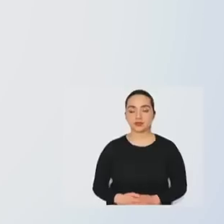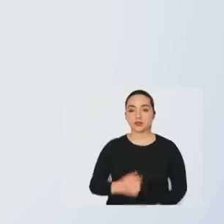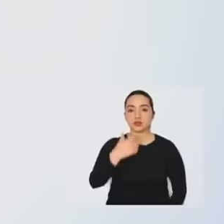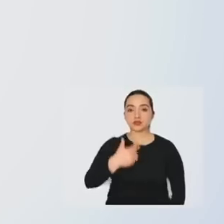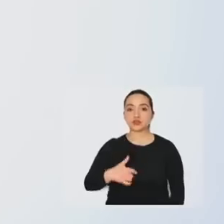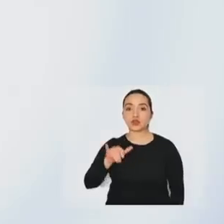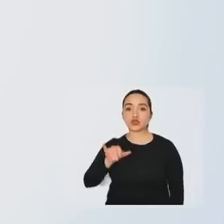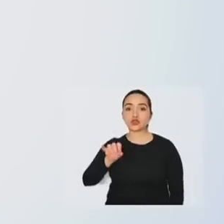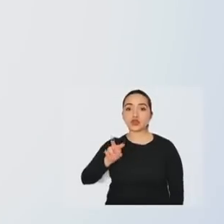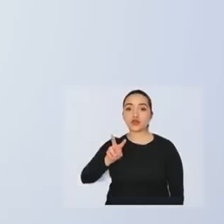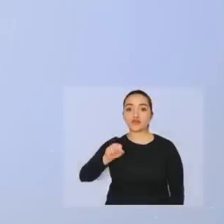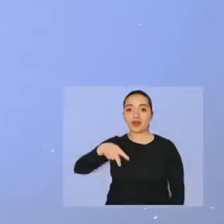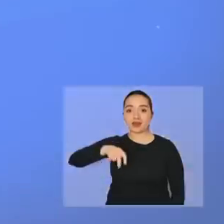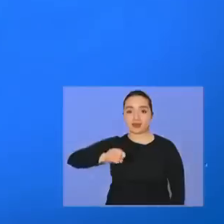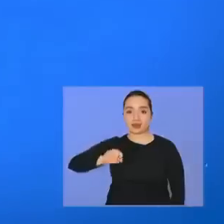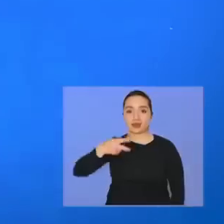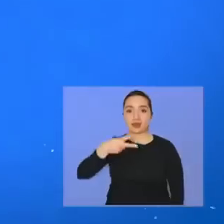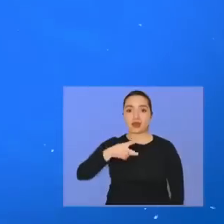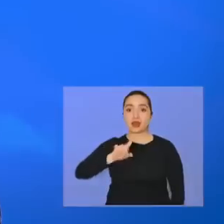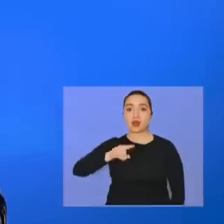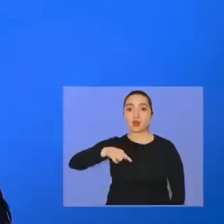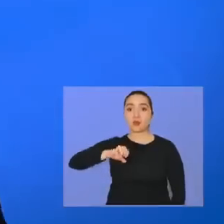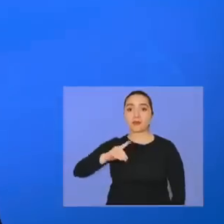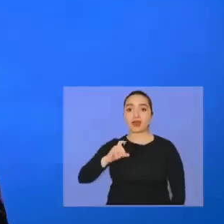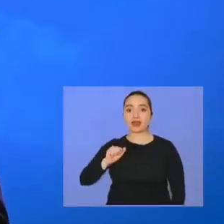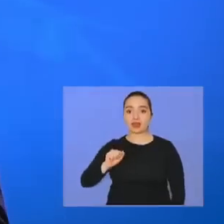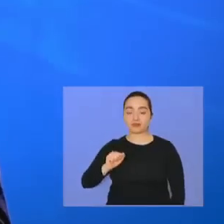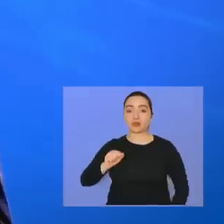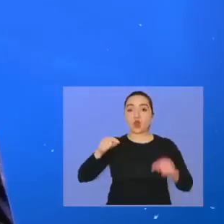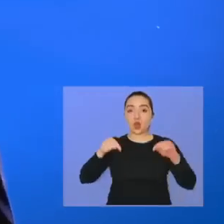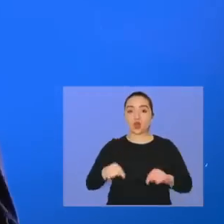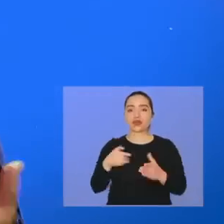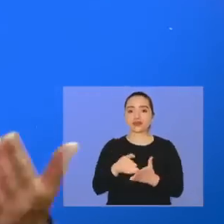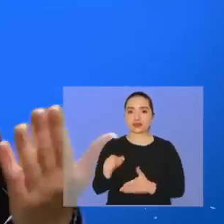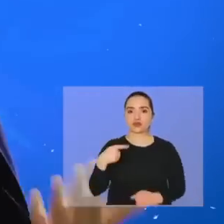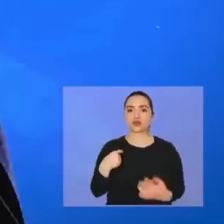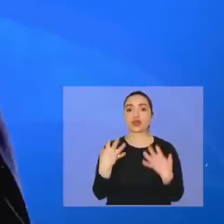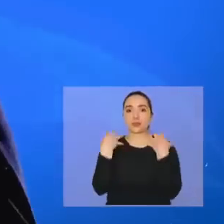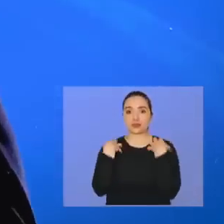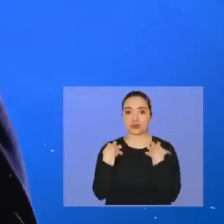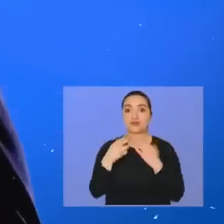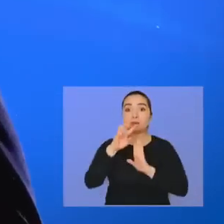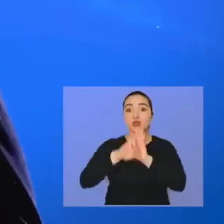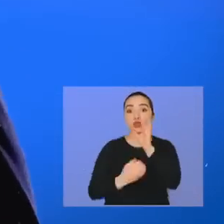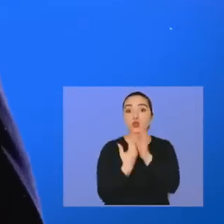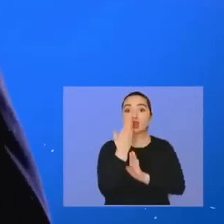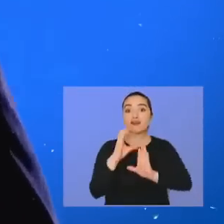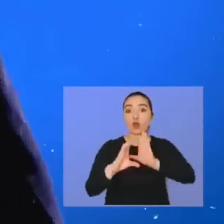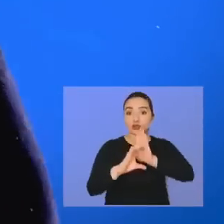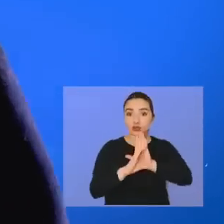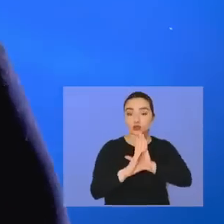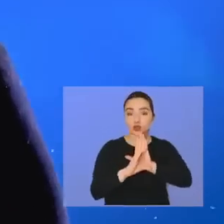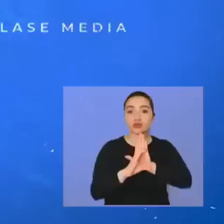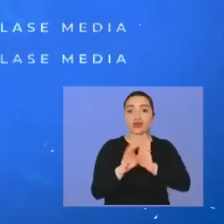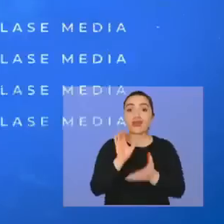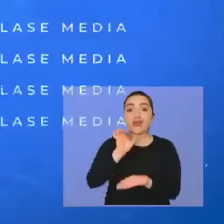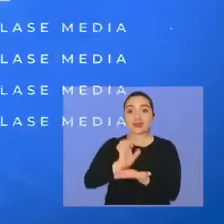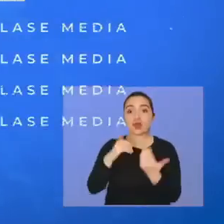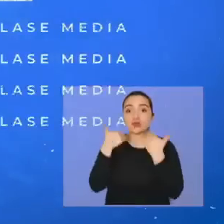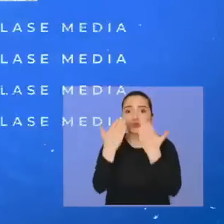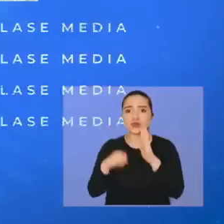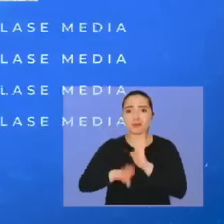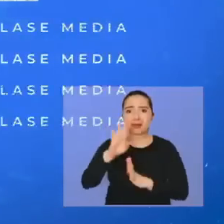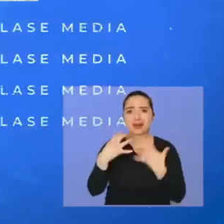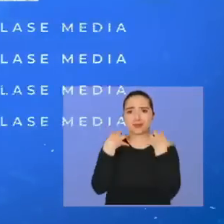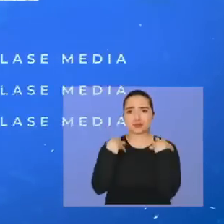Soy Joana Ahumada y hoy rechazo. Porque soy responsable y ampliar tanto el Estado como plantea este proyecto solo